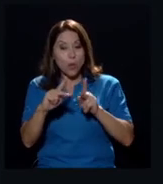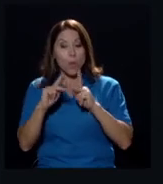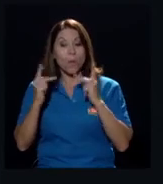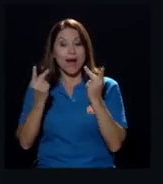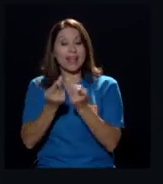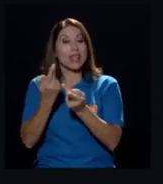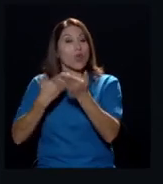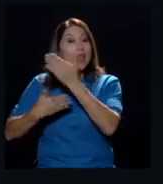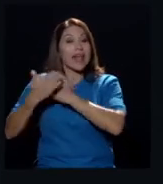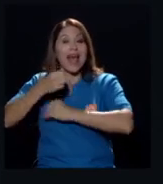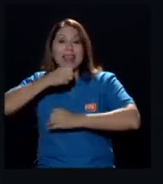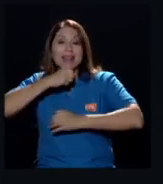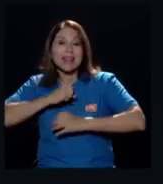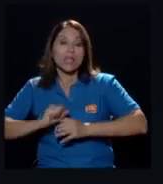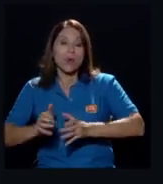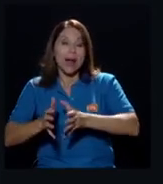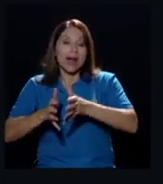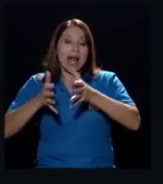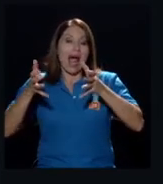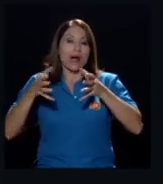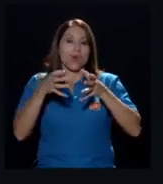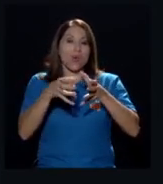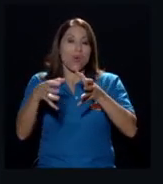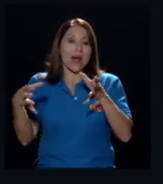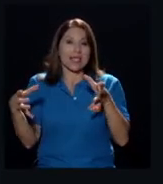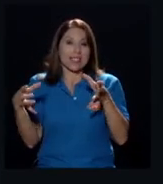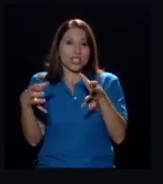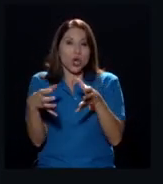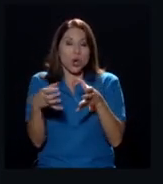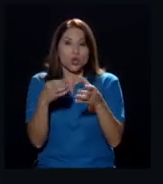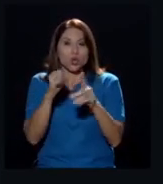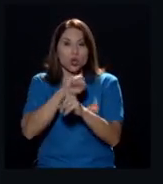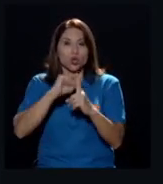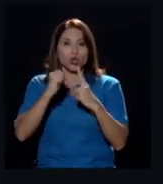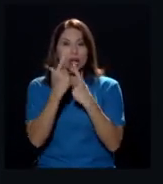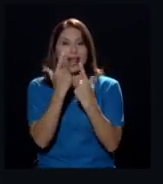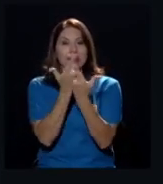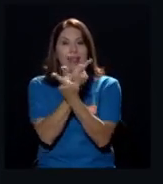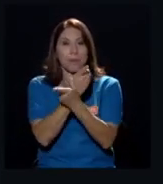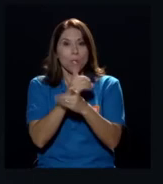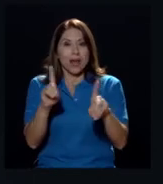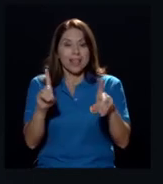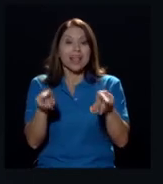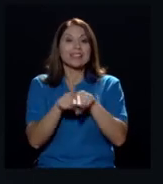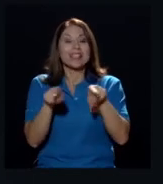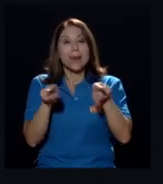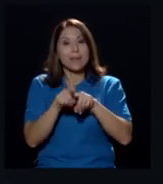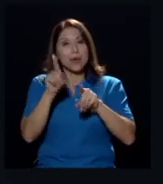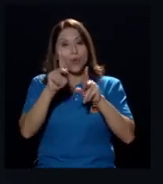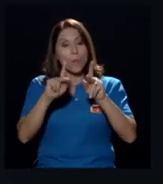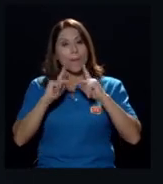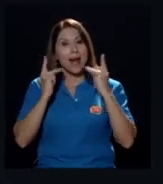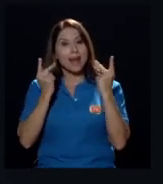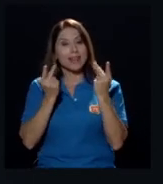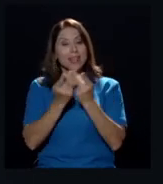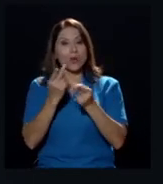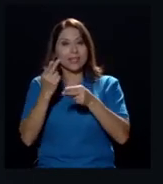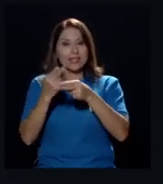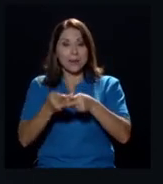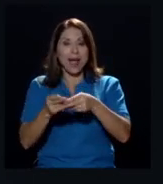socialdemócratas. Y el partido Alianza por Alemania, que es